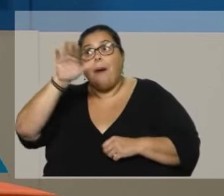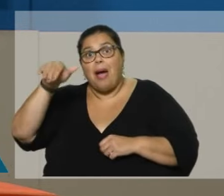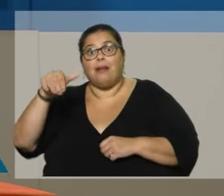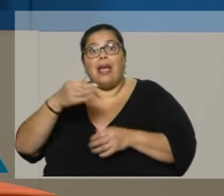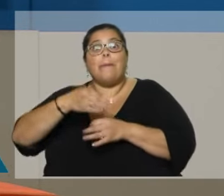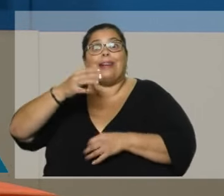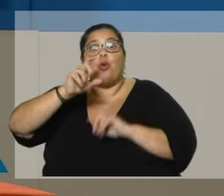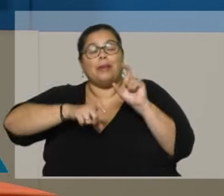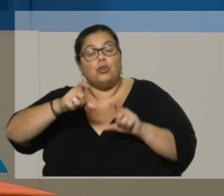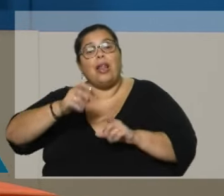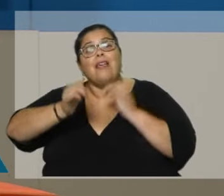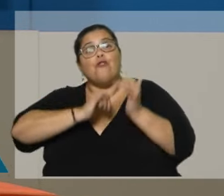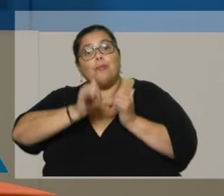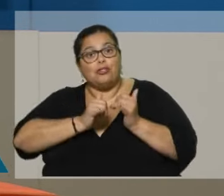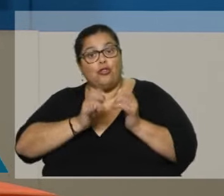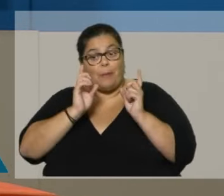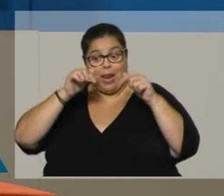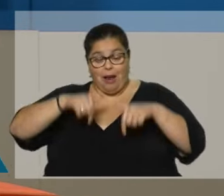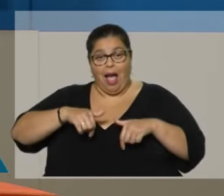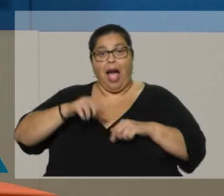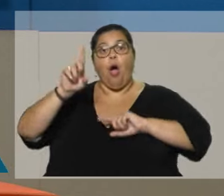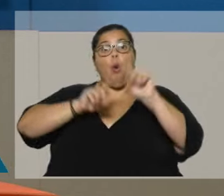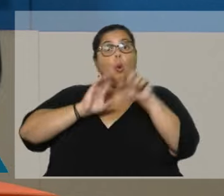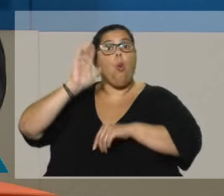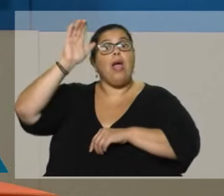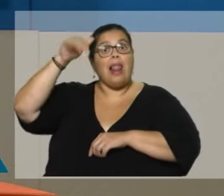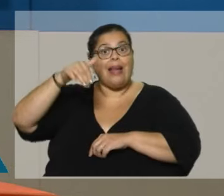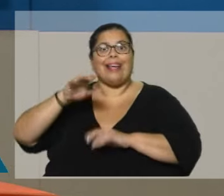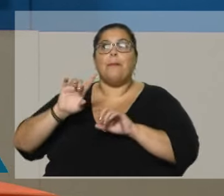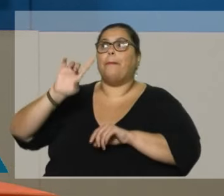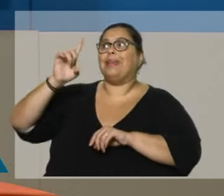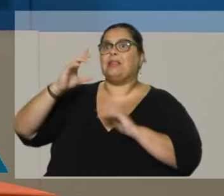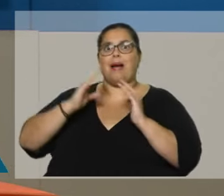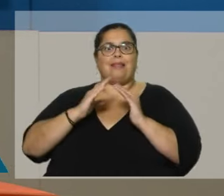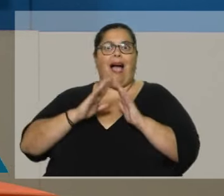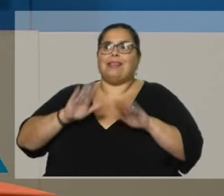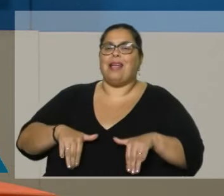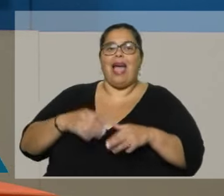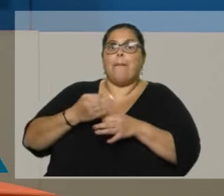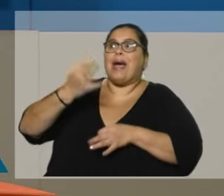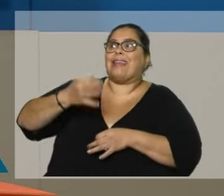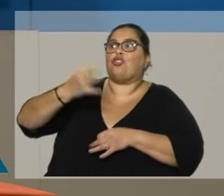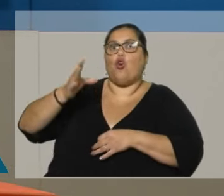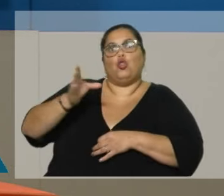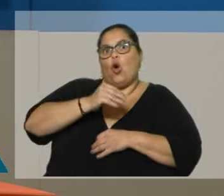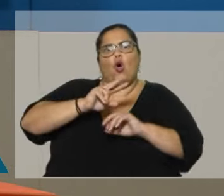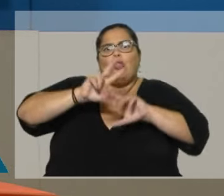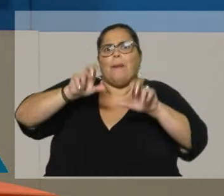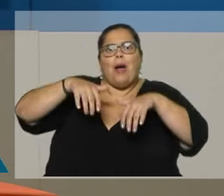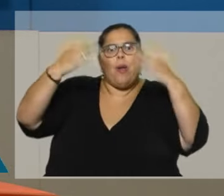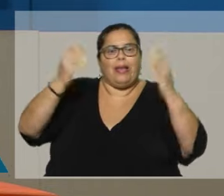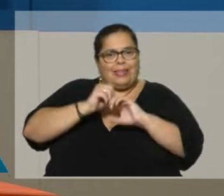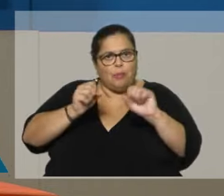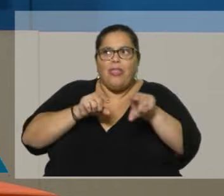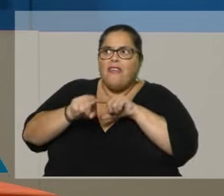Aparte, no nos olvidemos que tenemos a UDELAR, que es la principal casa de expertos en todos los temas que tenemos. Se les puede consultar directamente